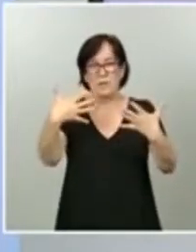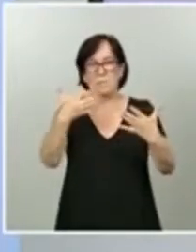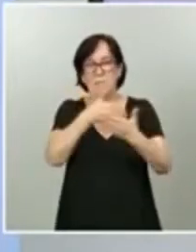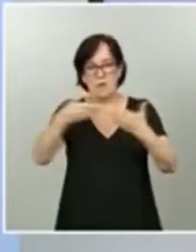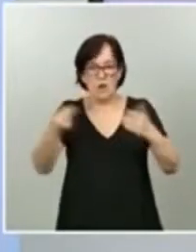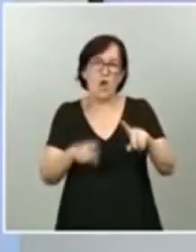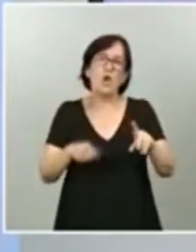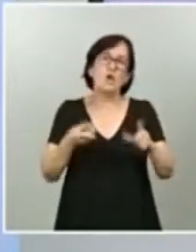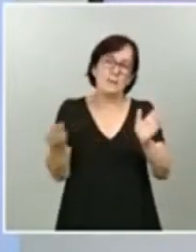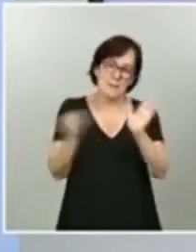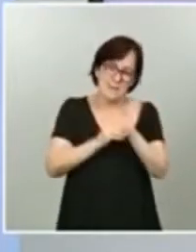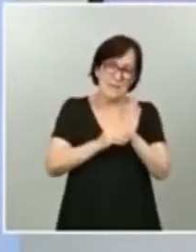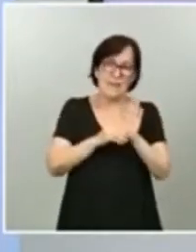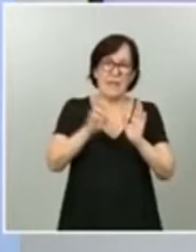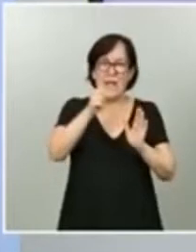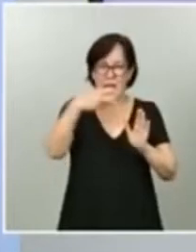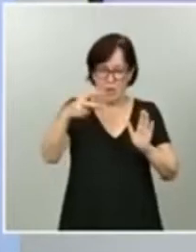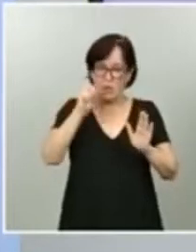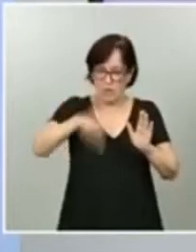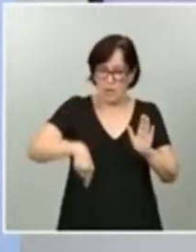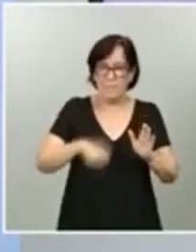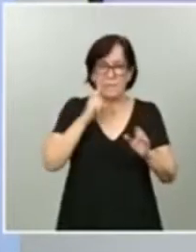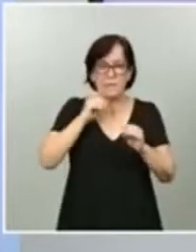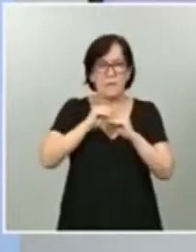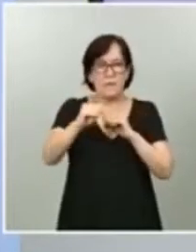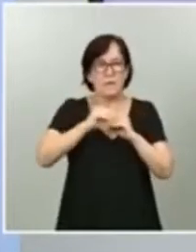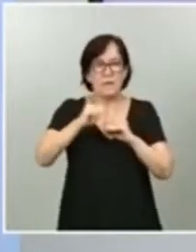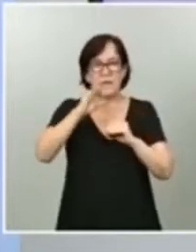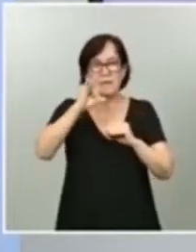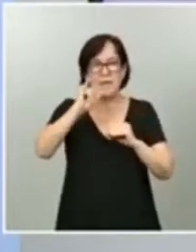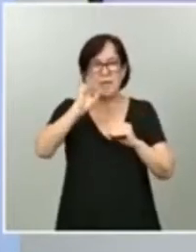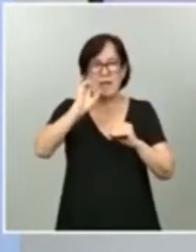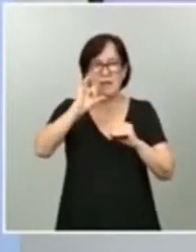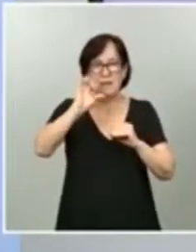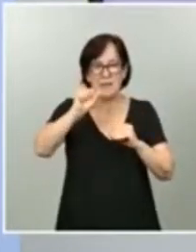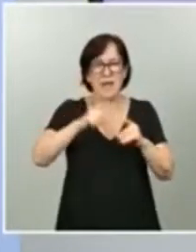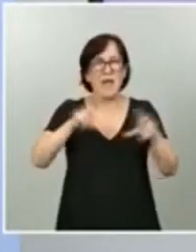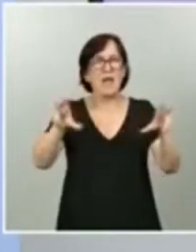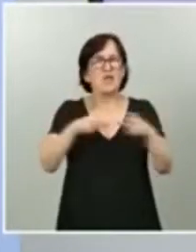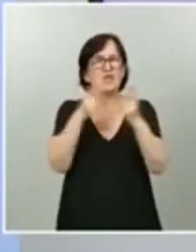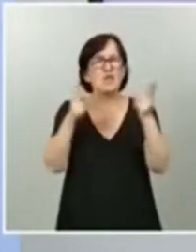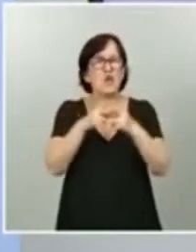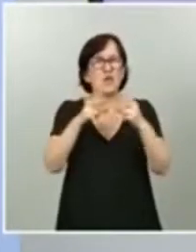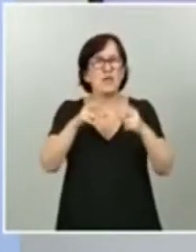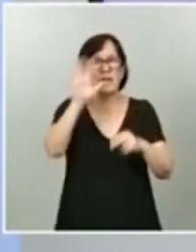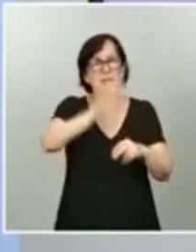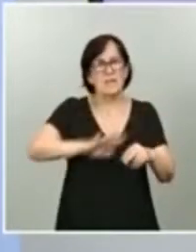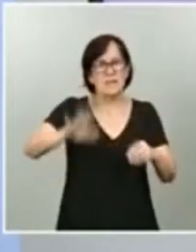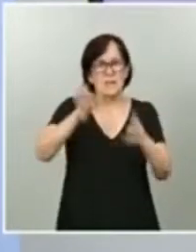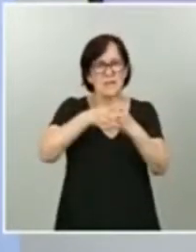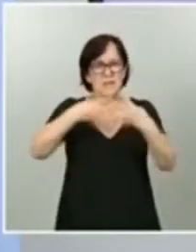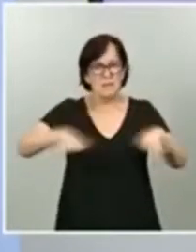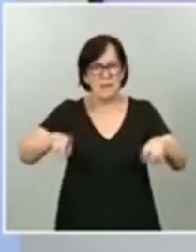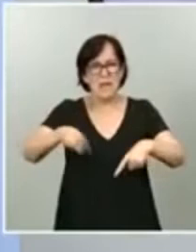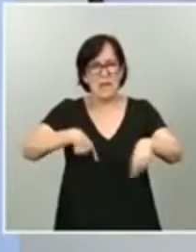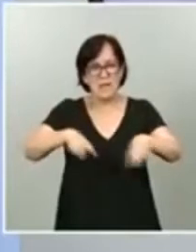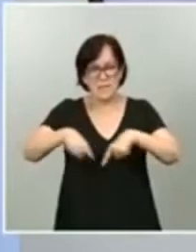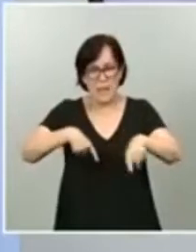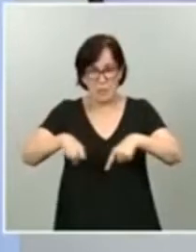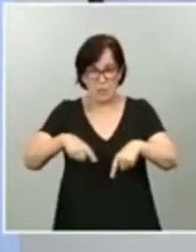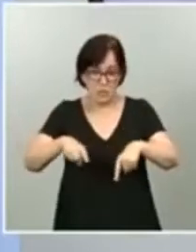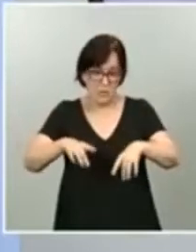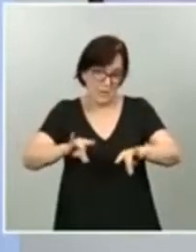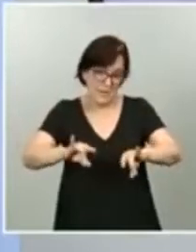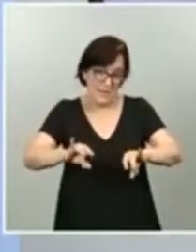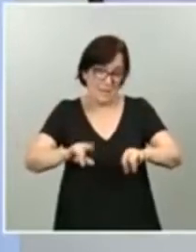que irían destinados a SEIDSA, la Sociedad Estatal de Infraestructura del Transporte Terrestre, como